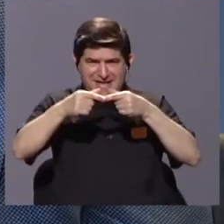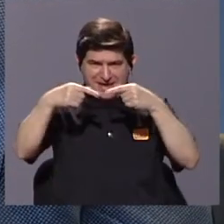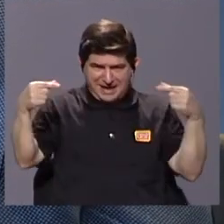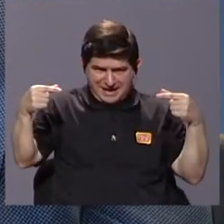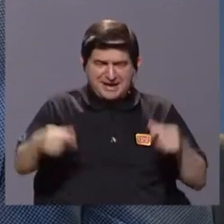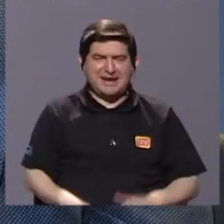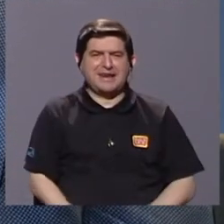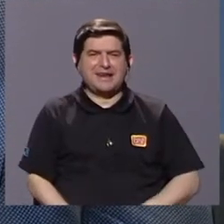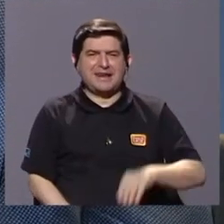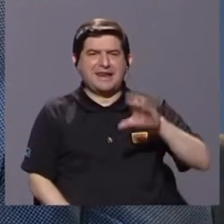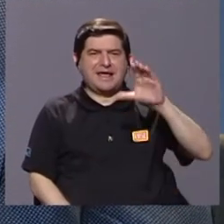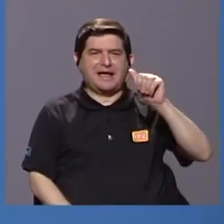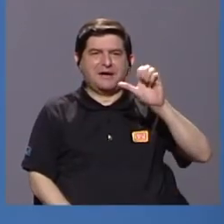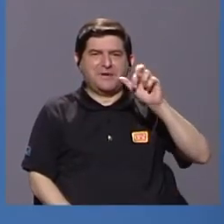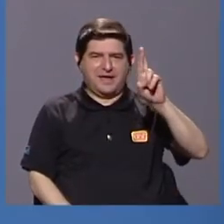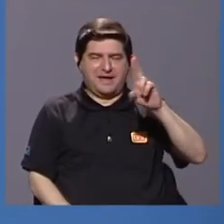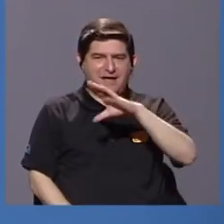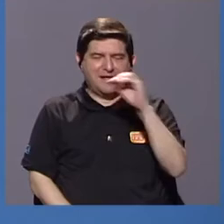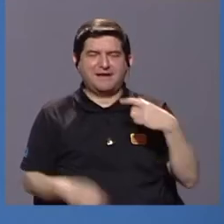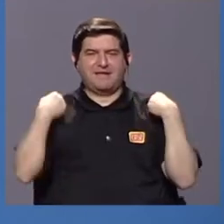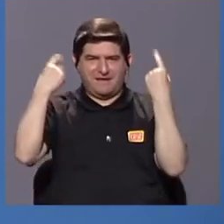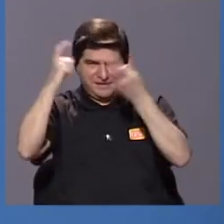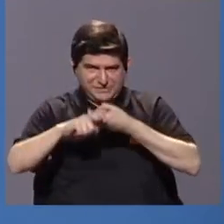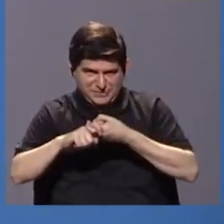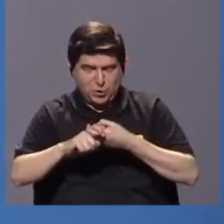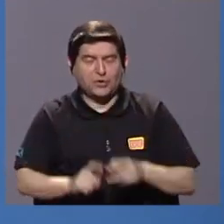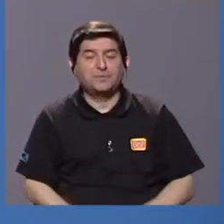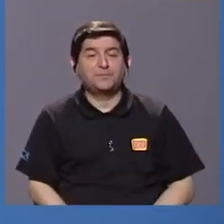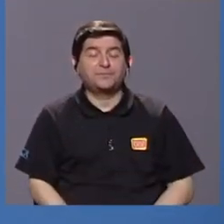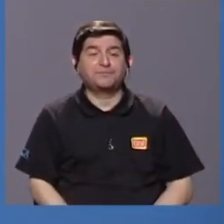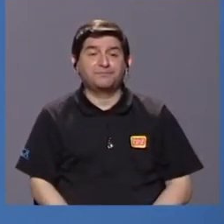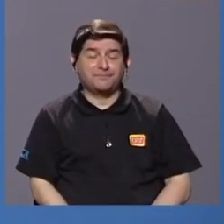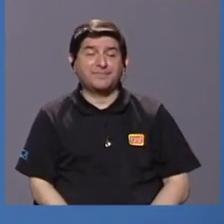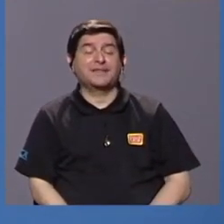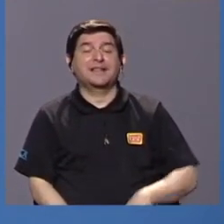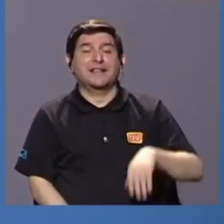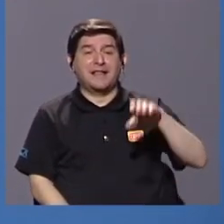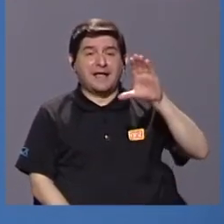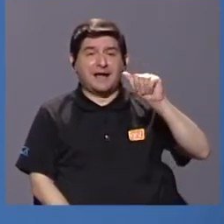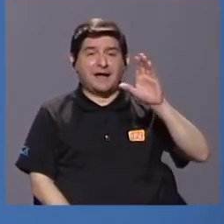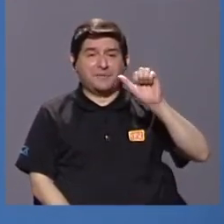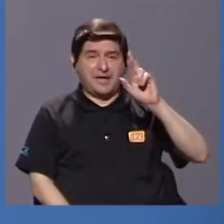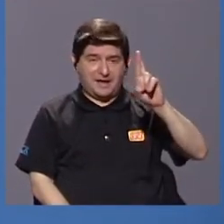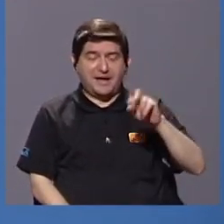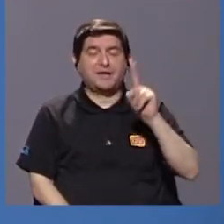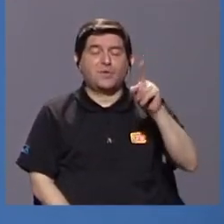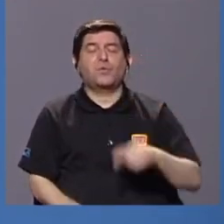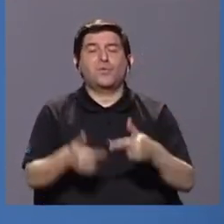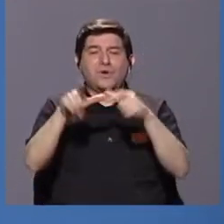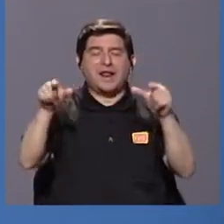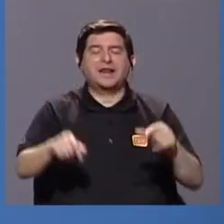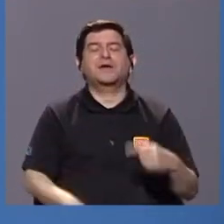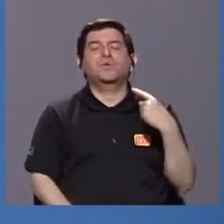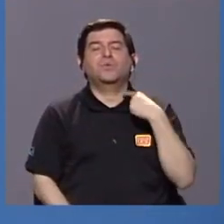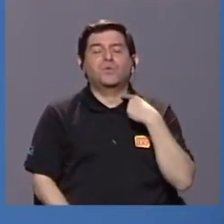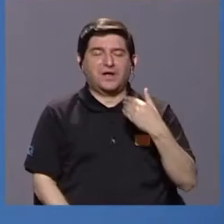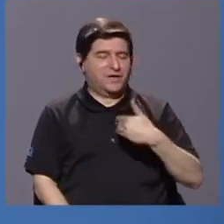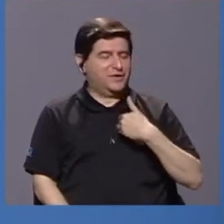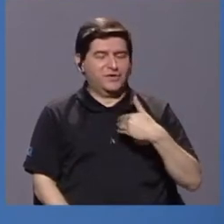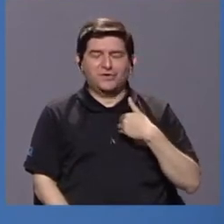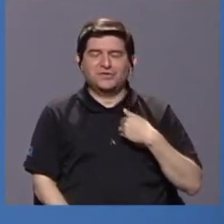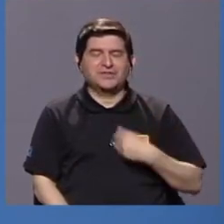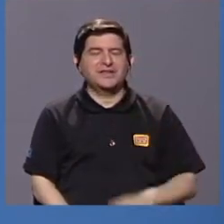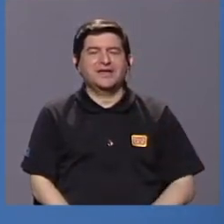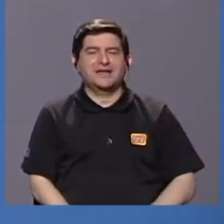Cabeca y el español. Sí, bueno, el Cabeca es una lengua tonal, no tiene acento como el español,